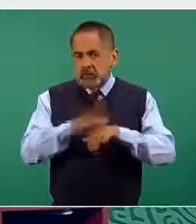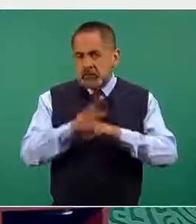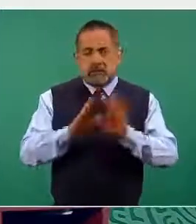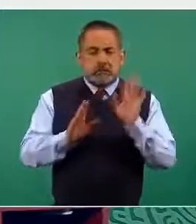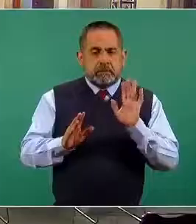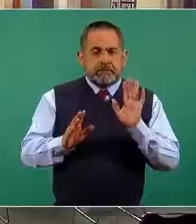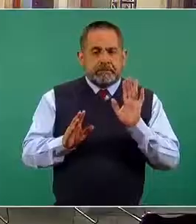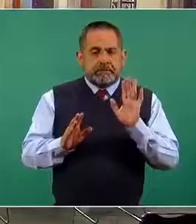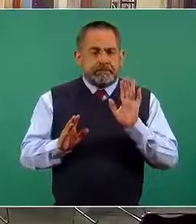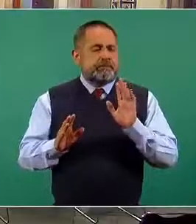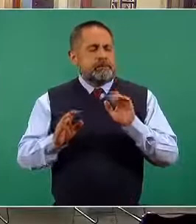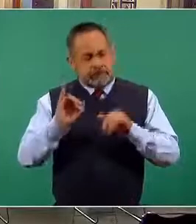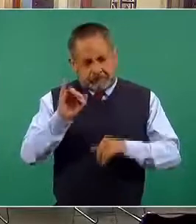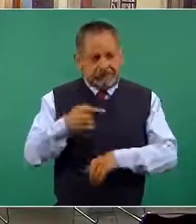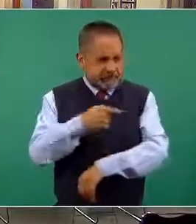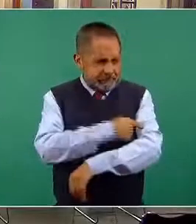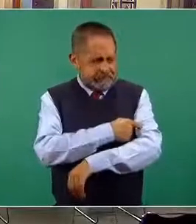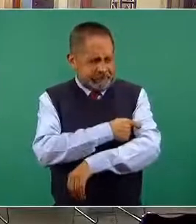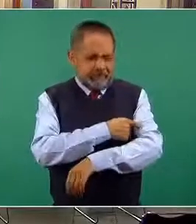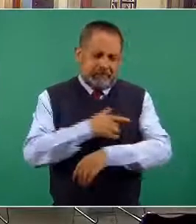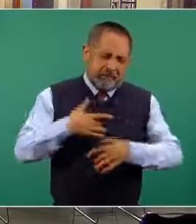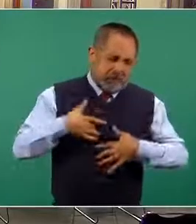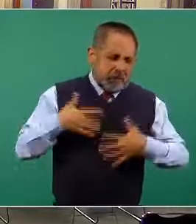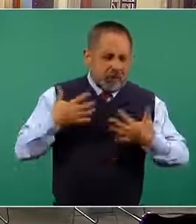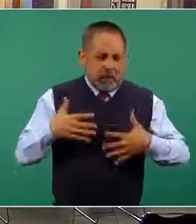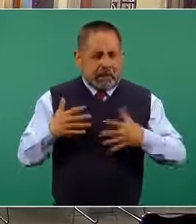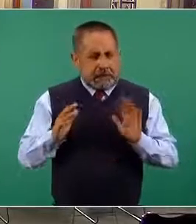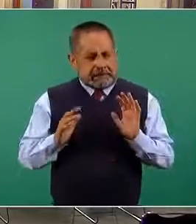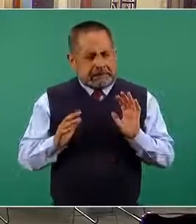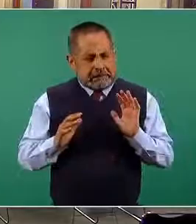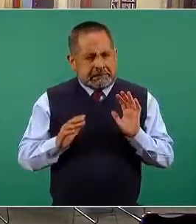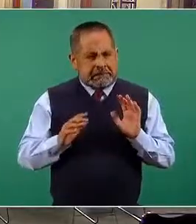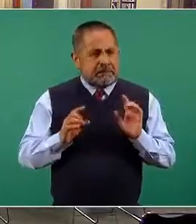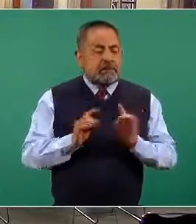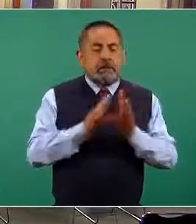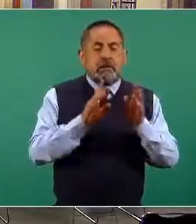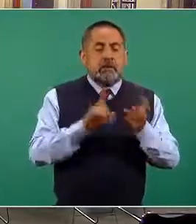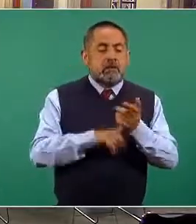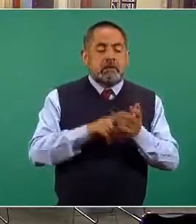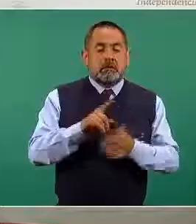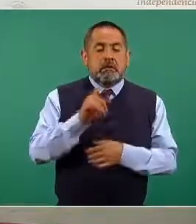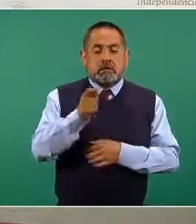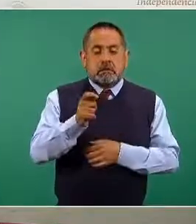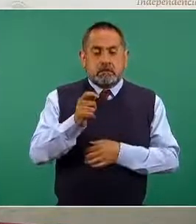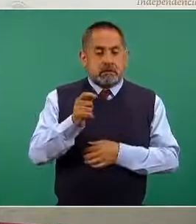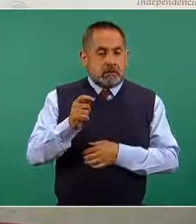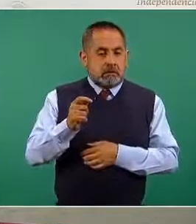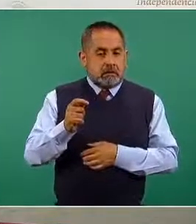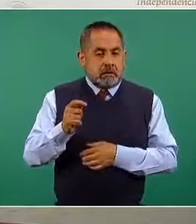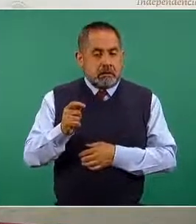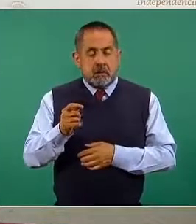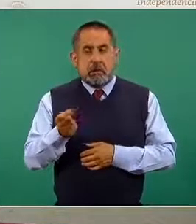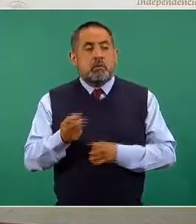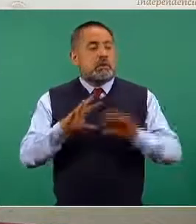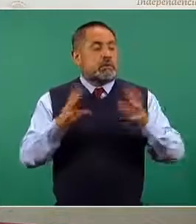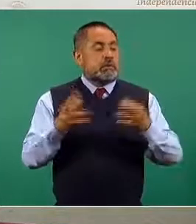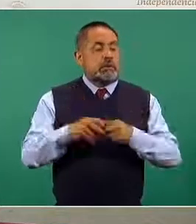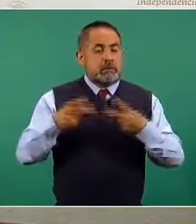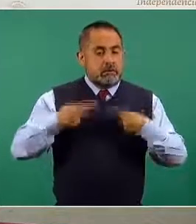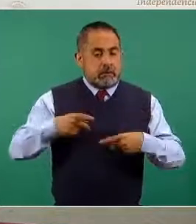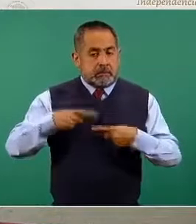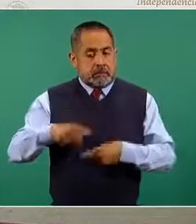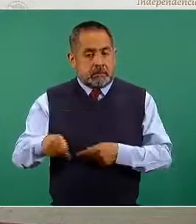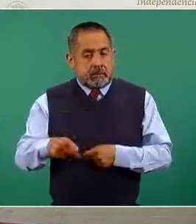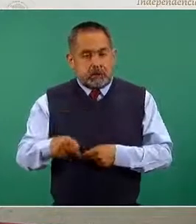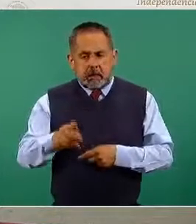no sólo saber, no sólo mencionar que el número de personas que